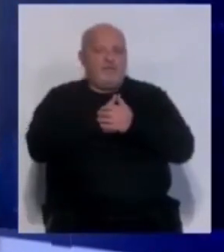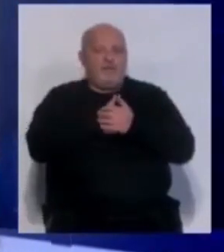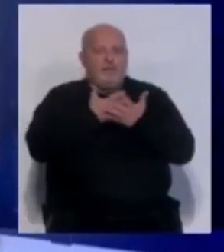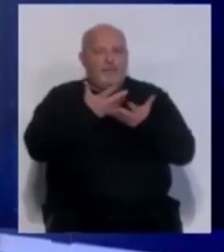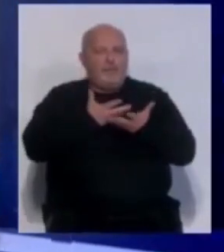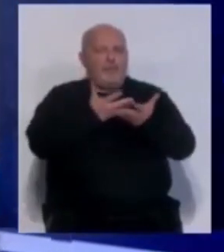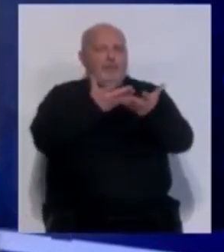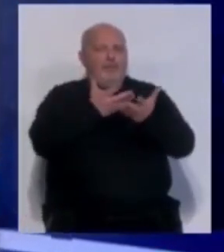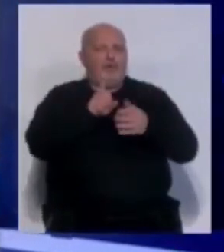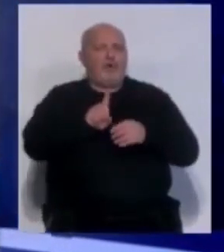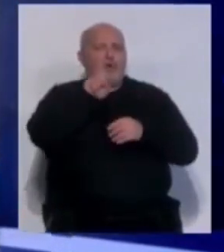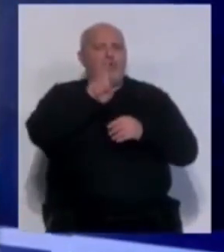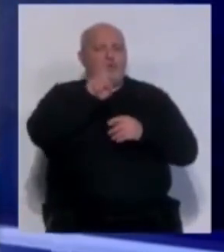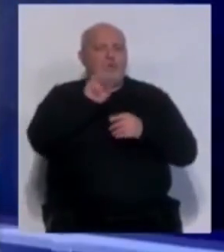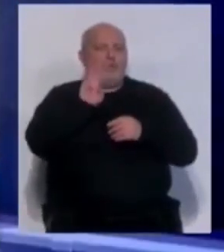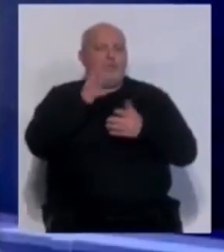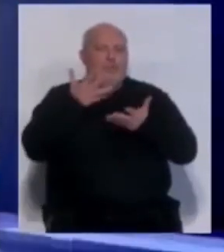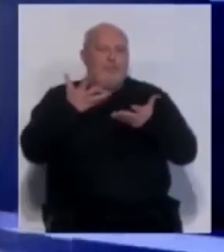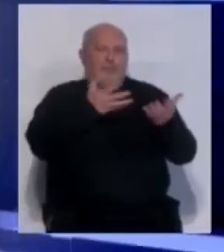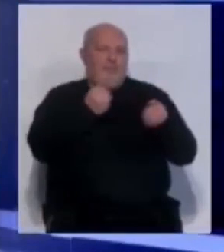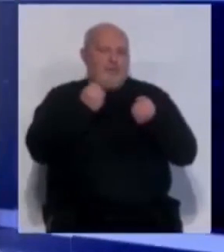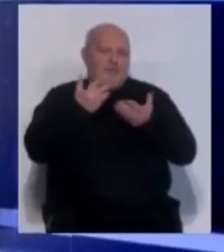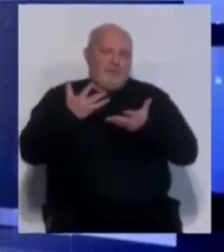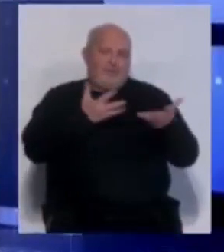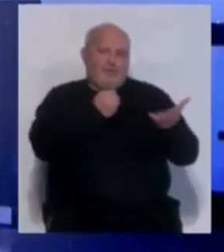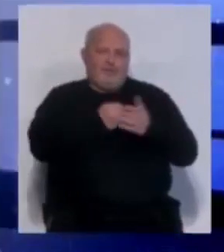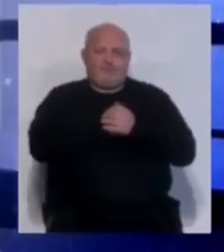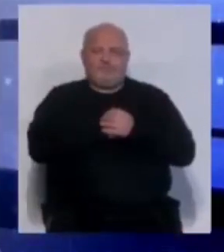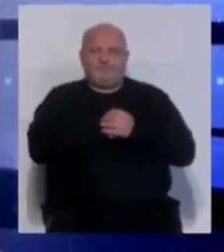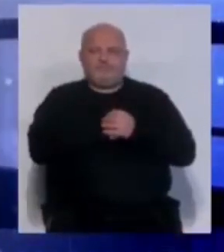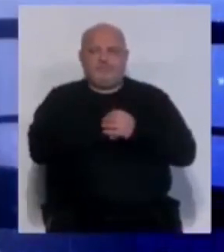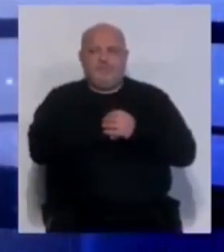Los vientos soplarán del noroeste y de poniente de fuertes a muy fuertes.